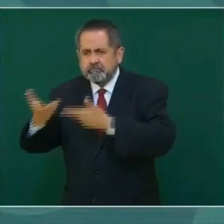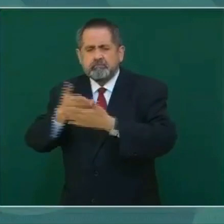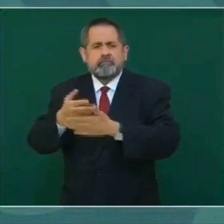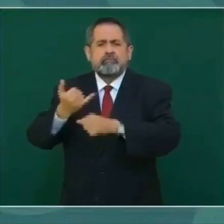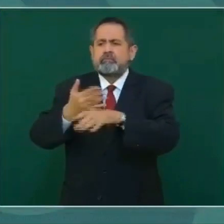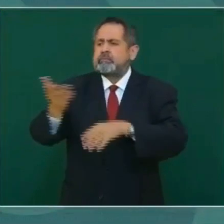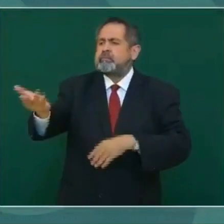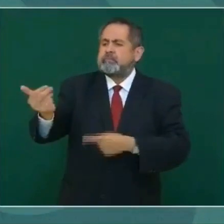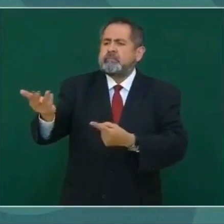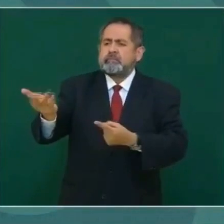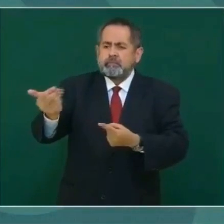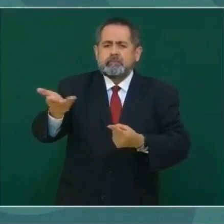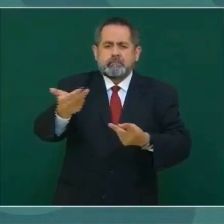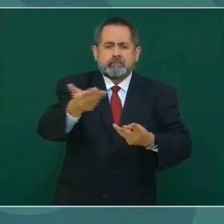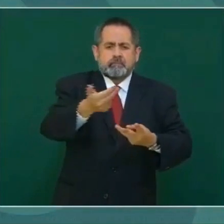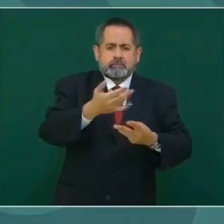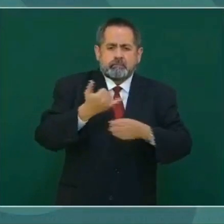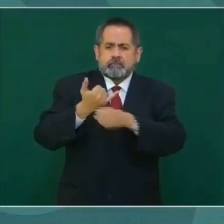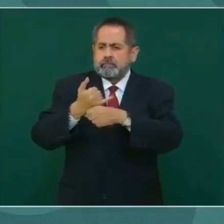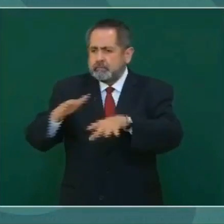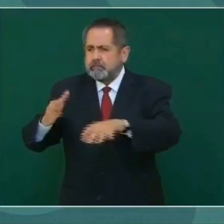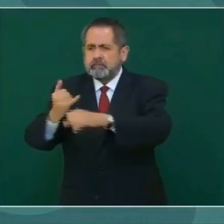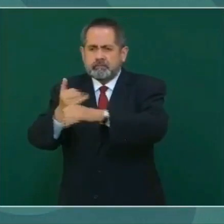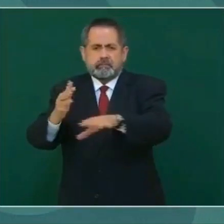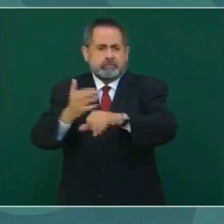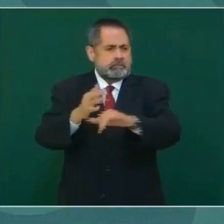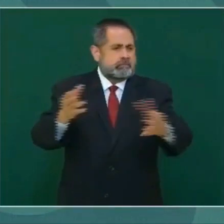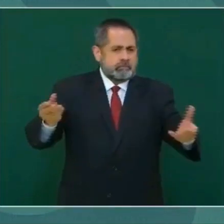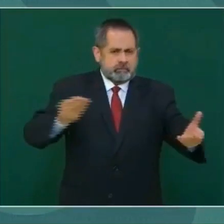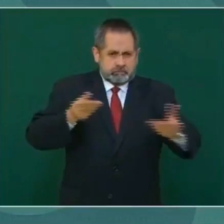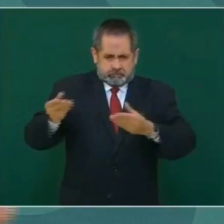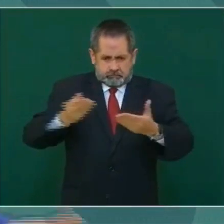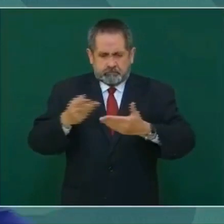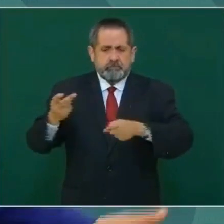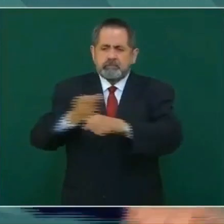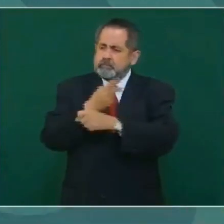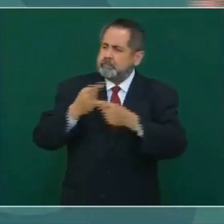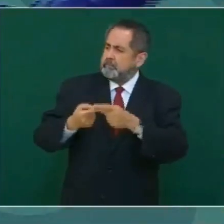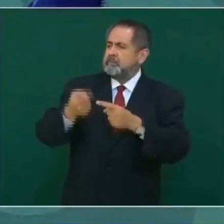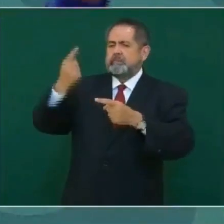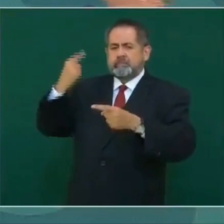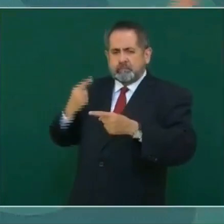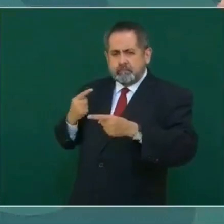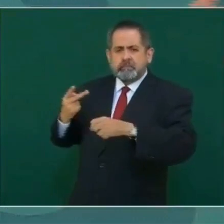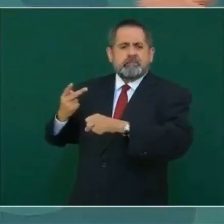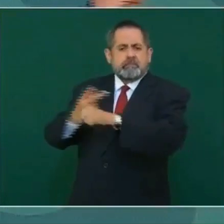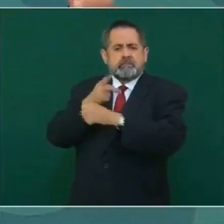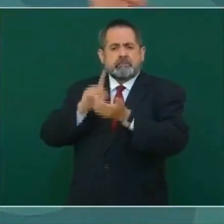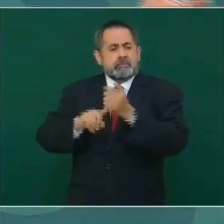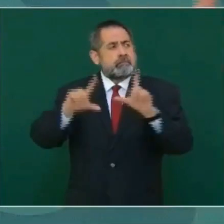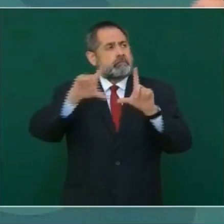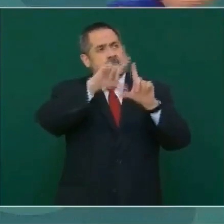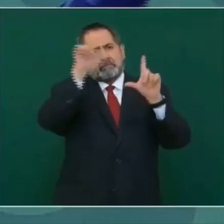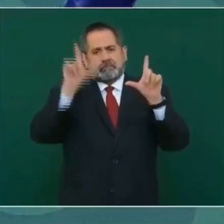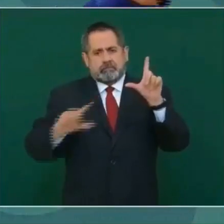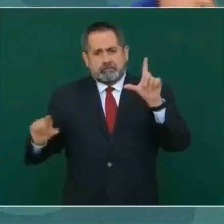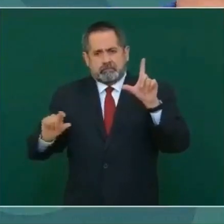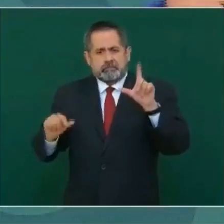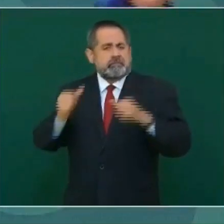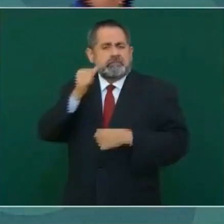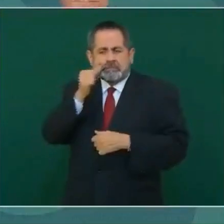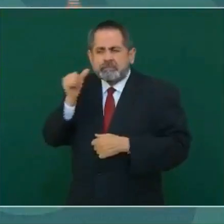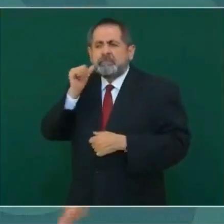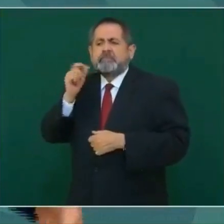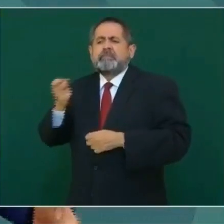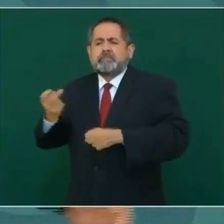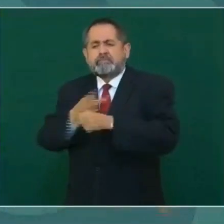informe, el reporte, el parte de lo que sucede en las últimas 24 horas.